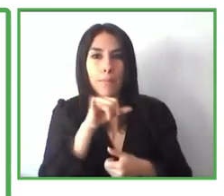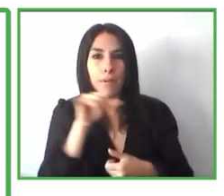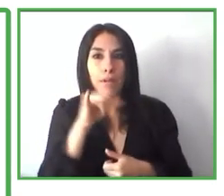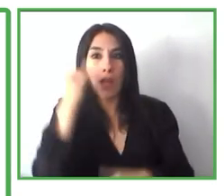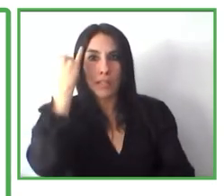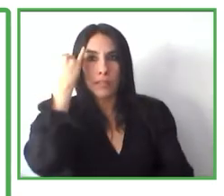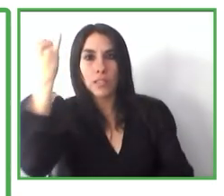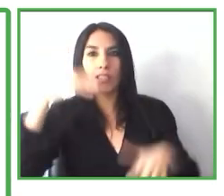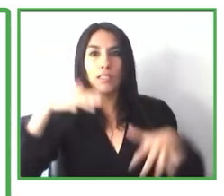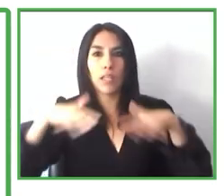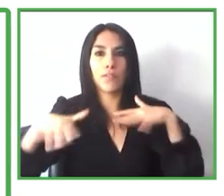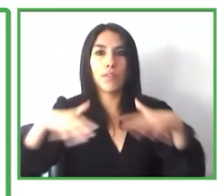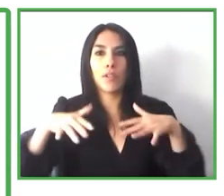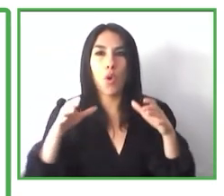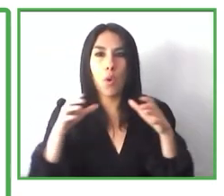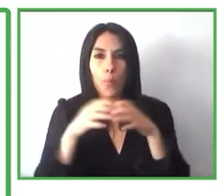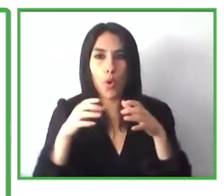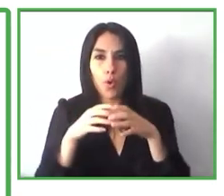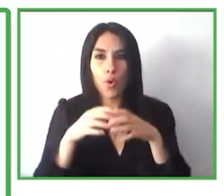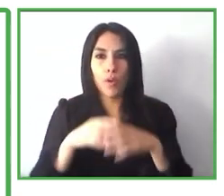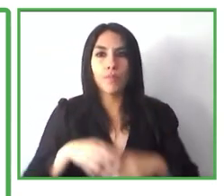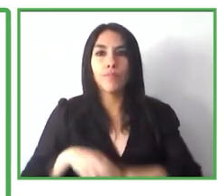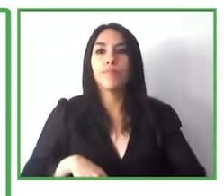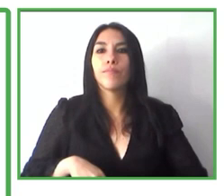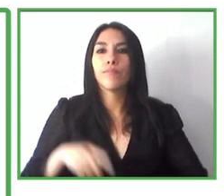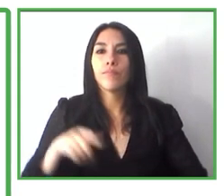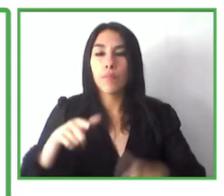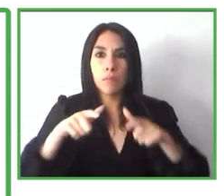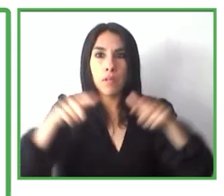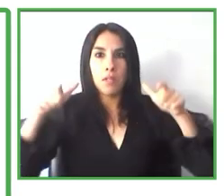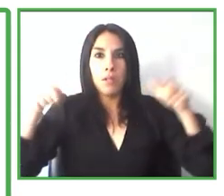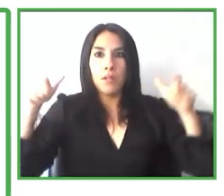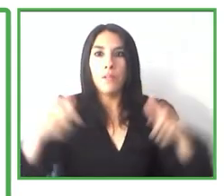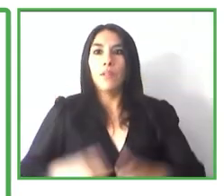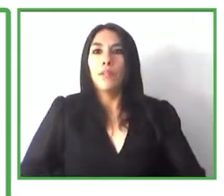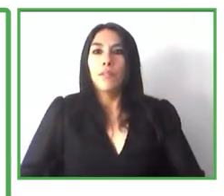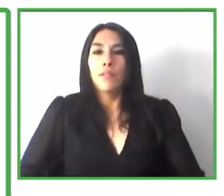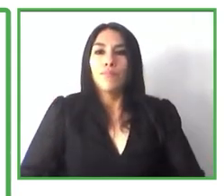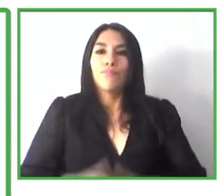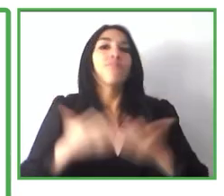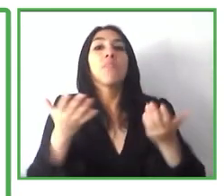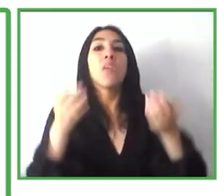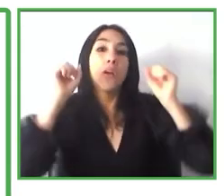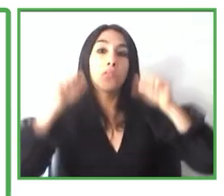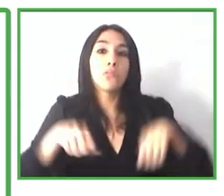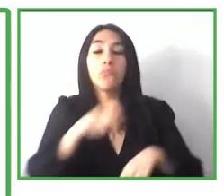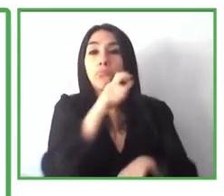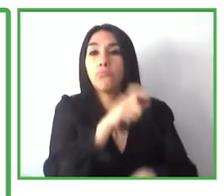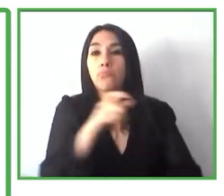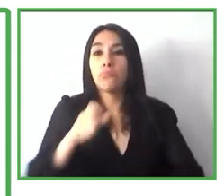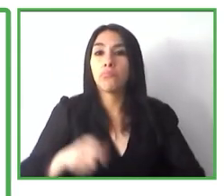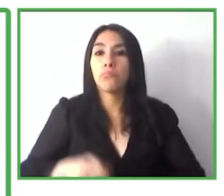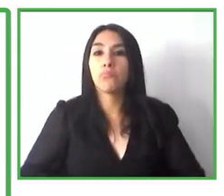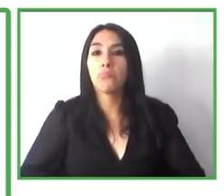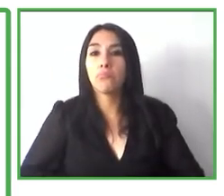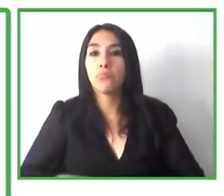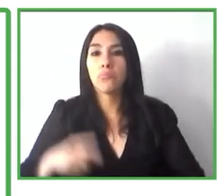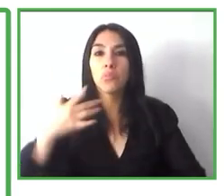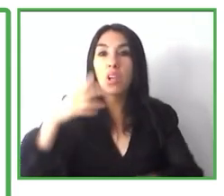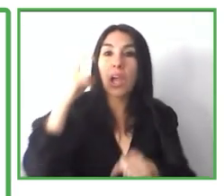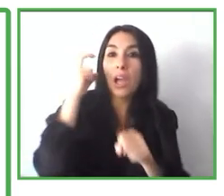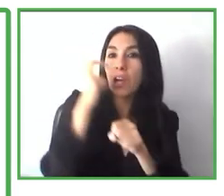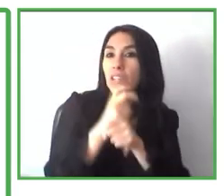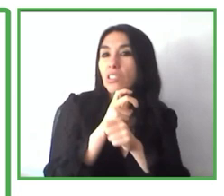amplio. En este caso, pueden ser personas que le ha costado bastante encontrar trabajo y quienes han tenido